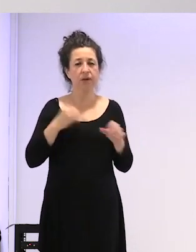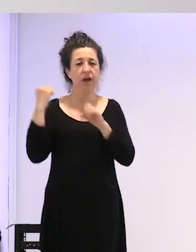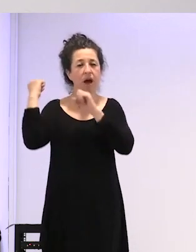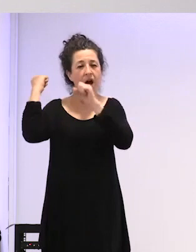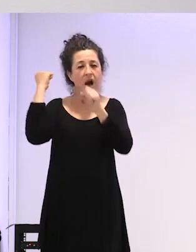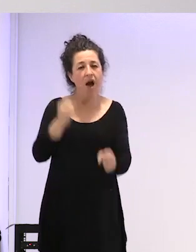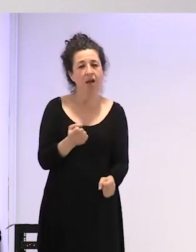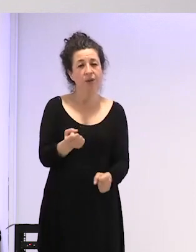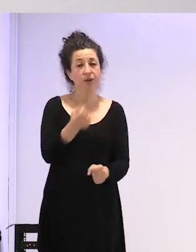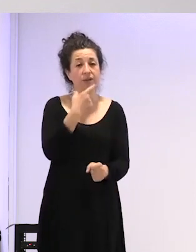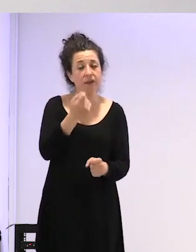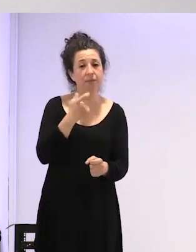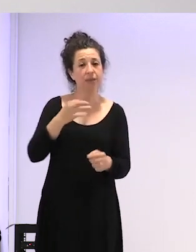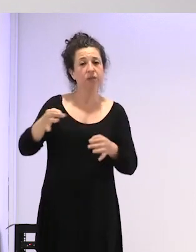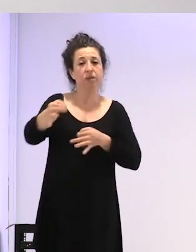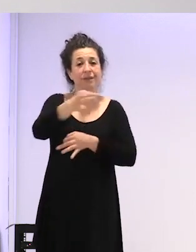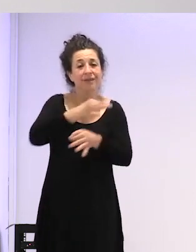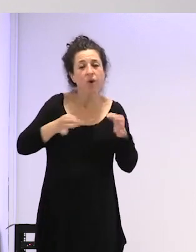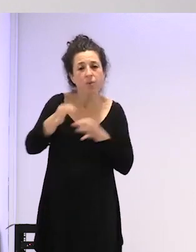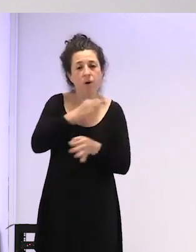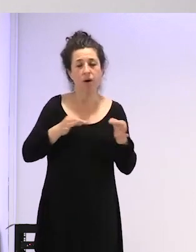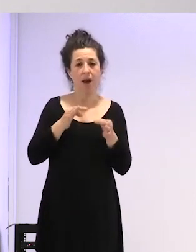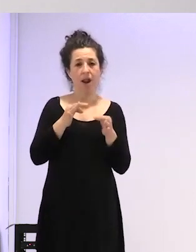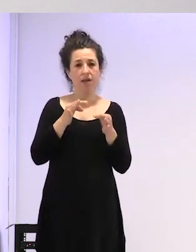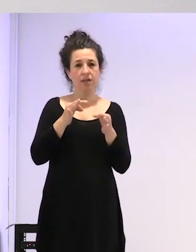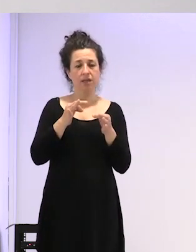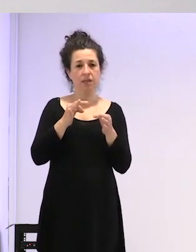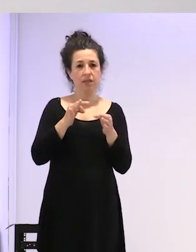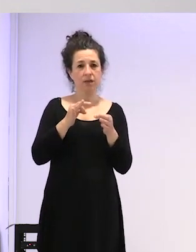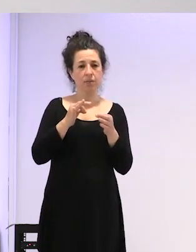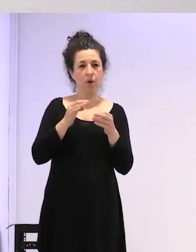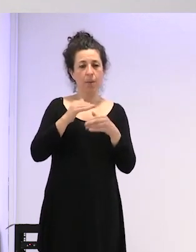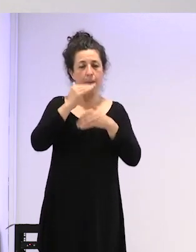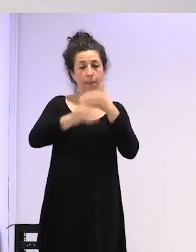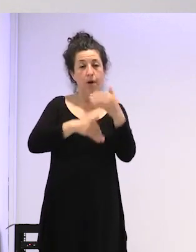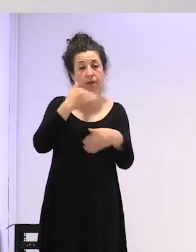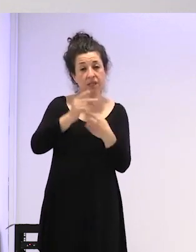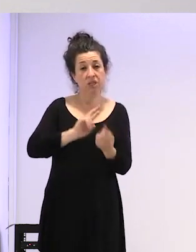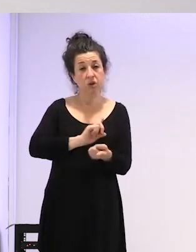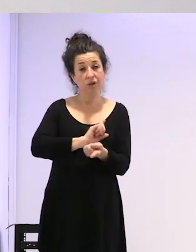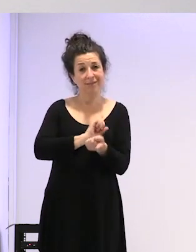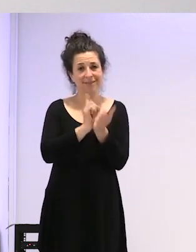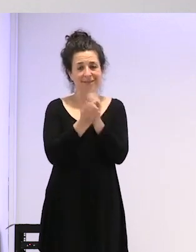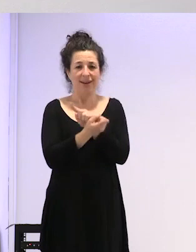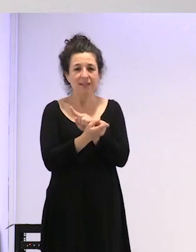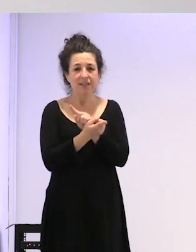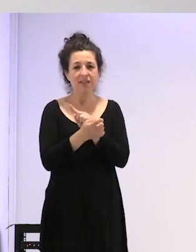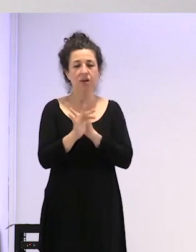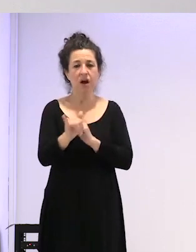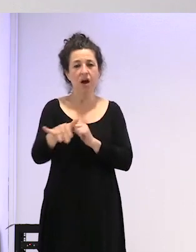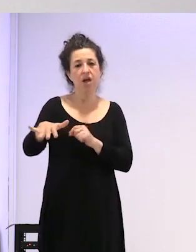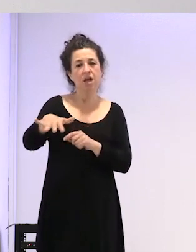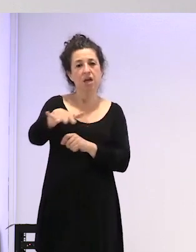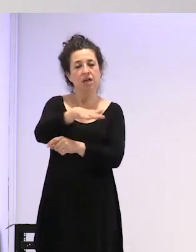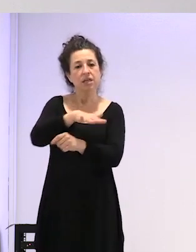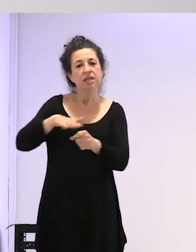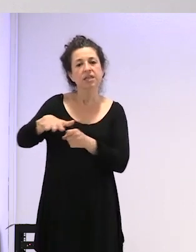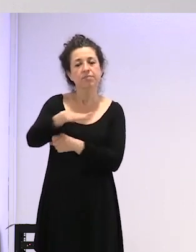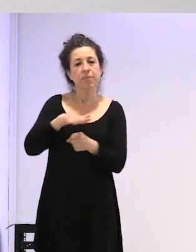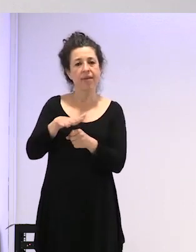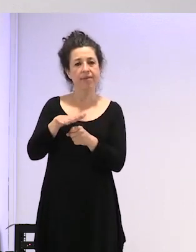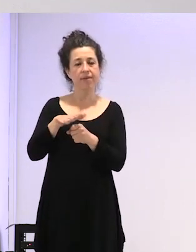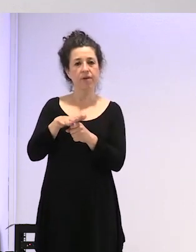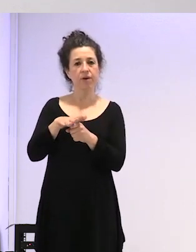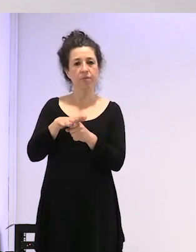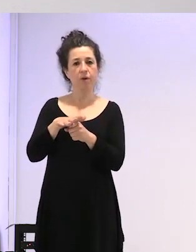hormonales y después de años de tránsito continúan teniendo espacios donde performan un género